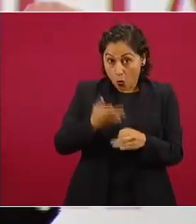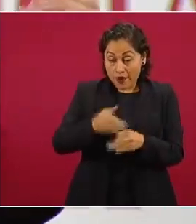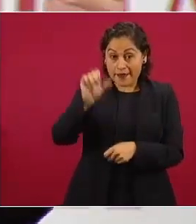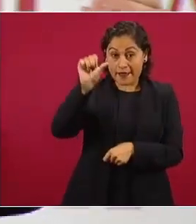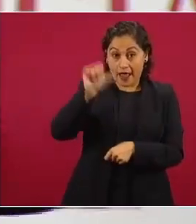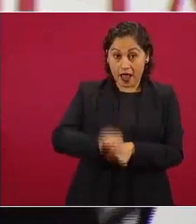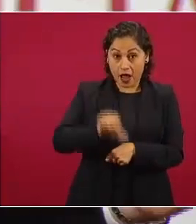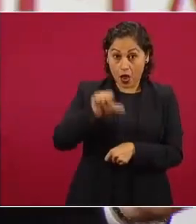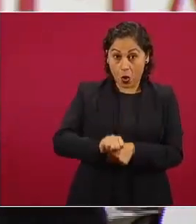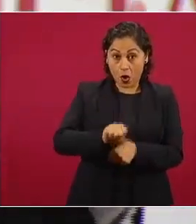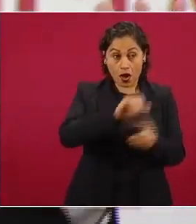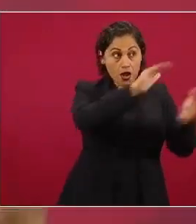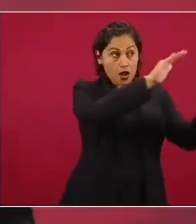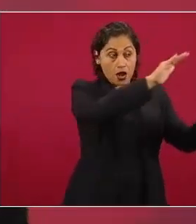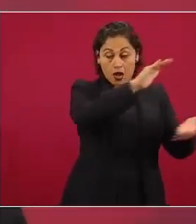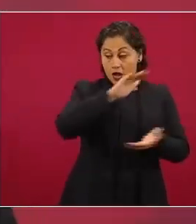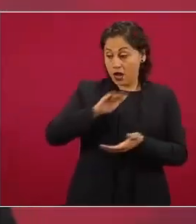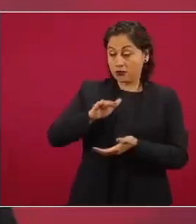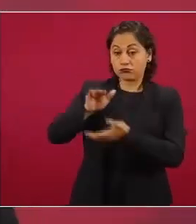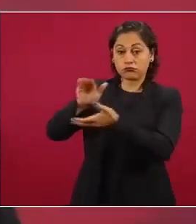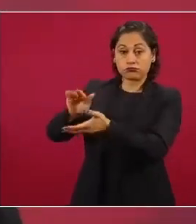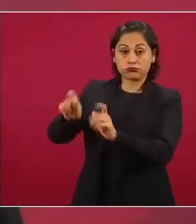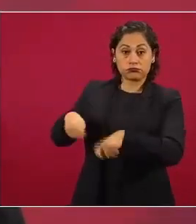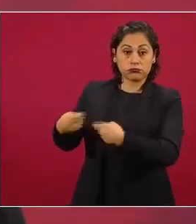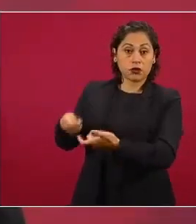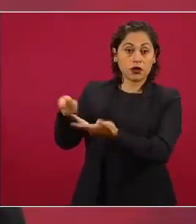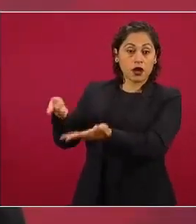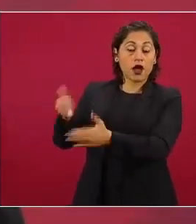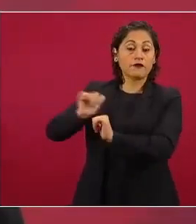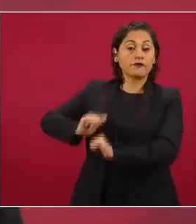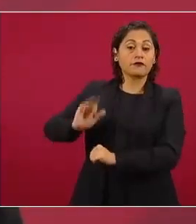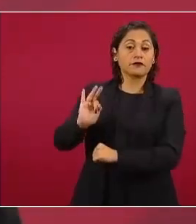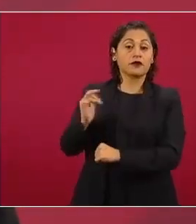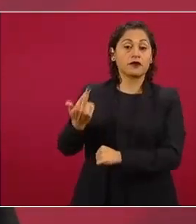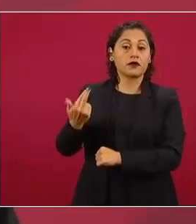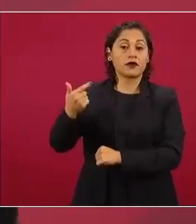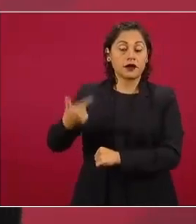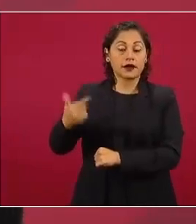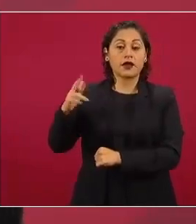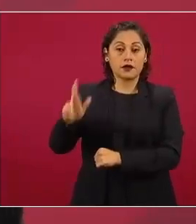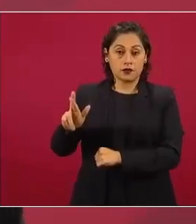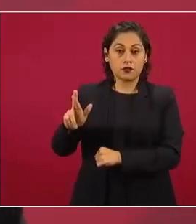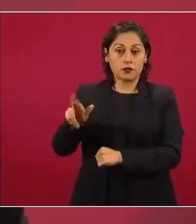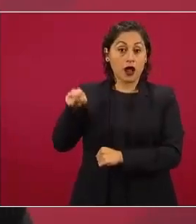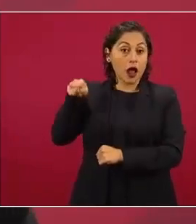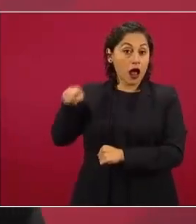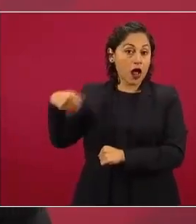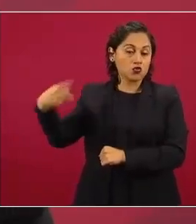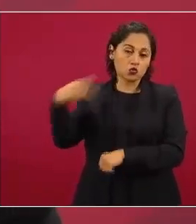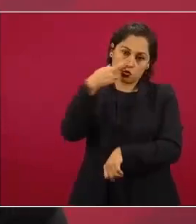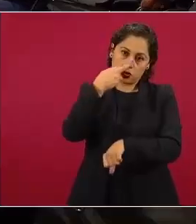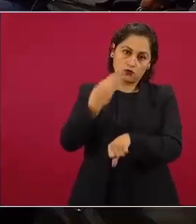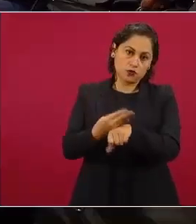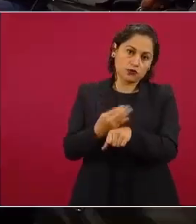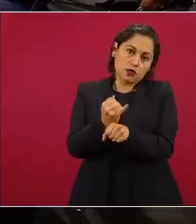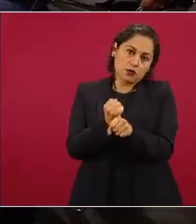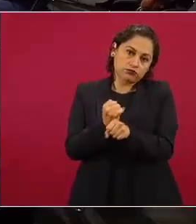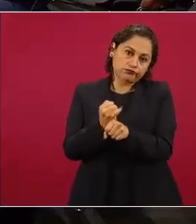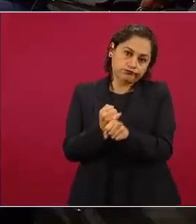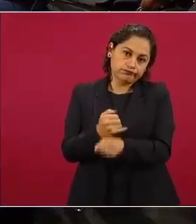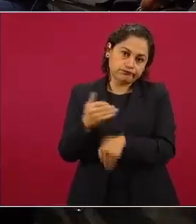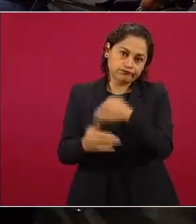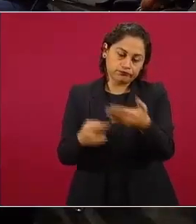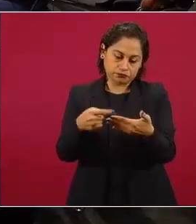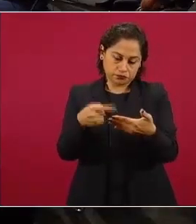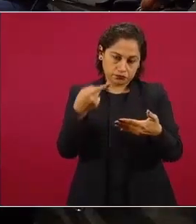es la que se puso en manos de la Fiscalía General de la República y le corresponde a la Fiscalía hacer la investigación por los delitos de los